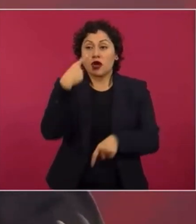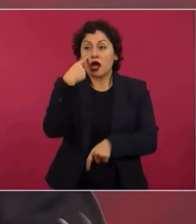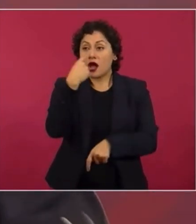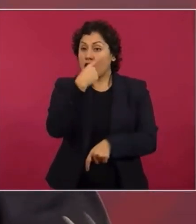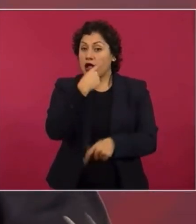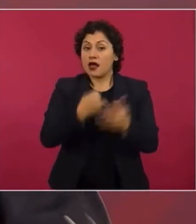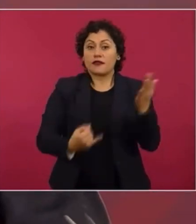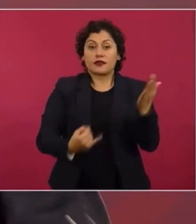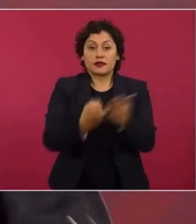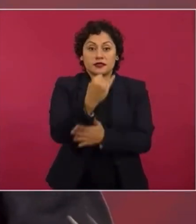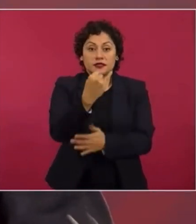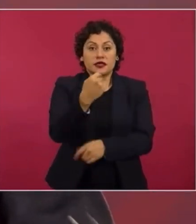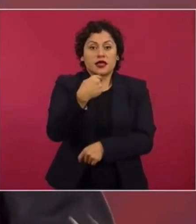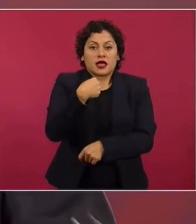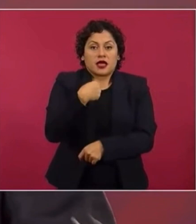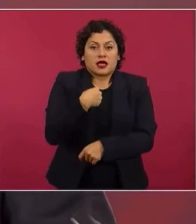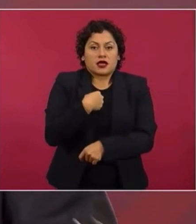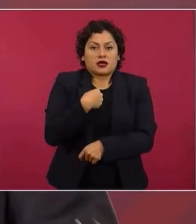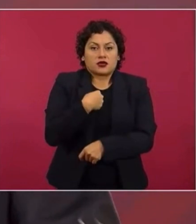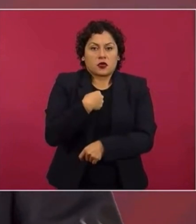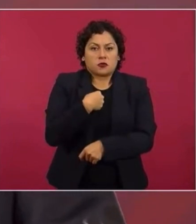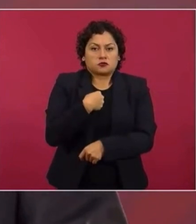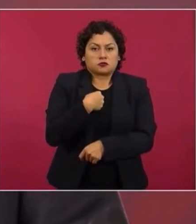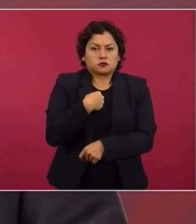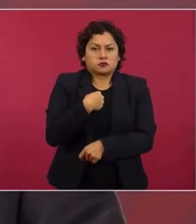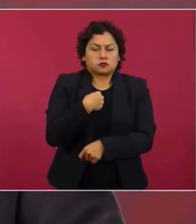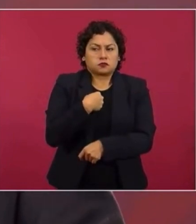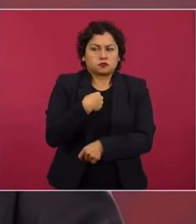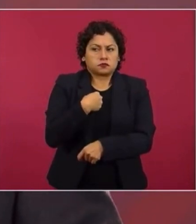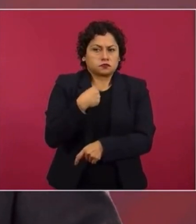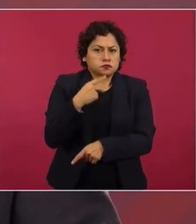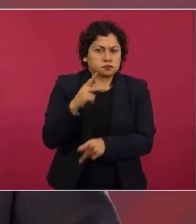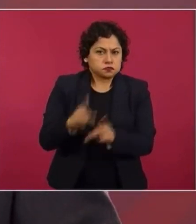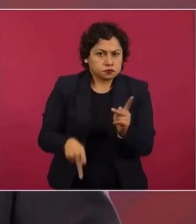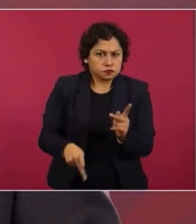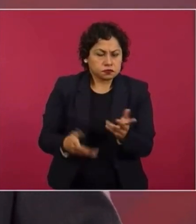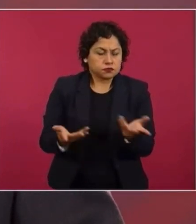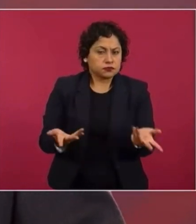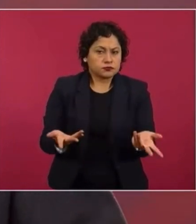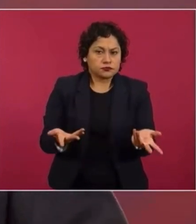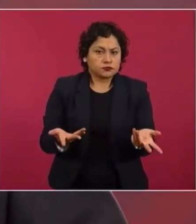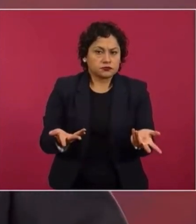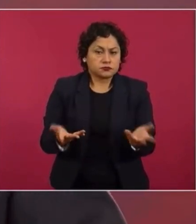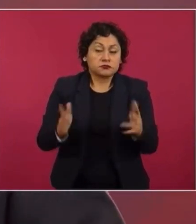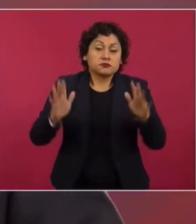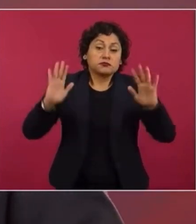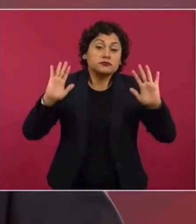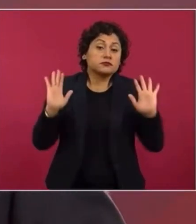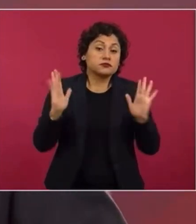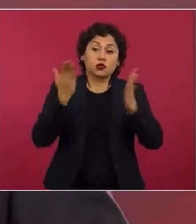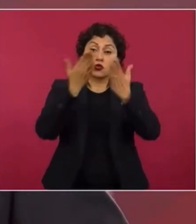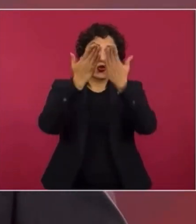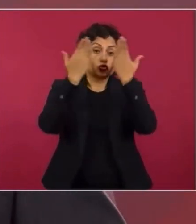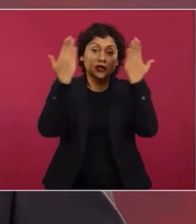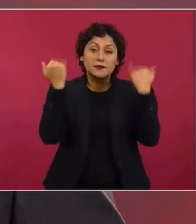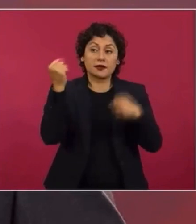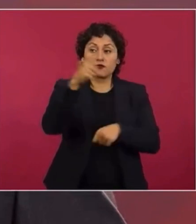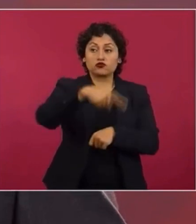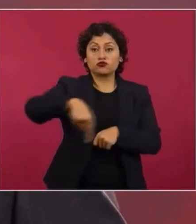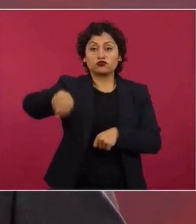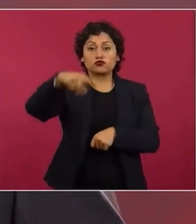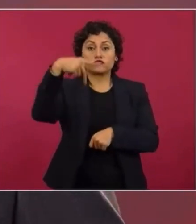no sabemos qué nos depara el destino.